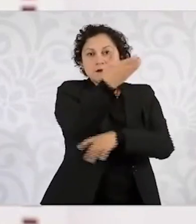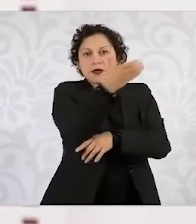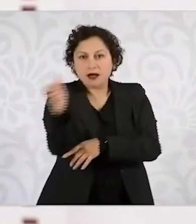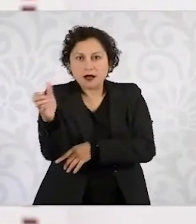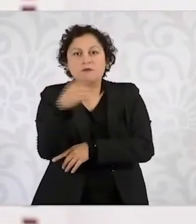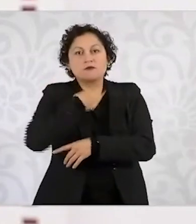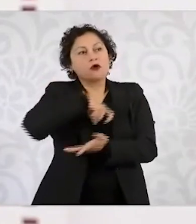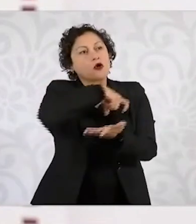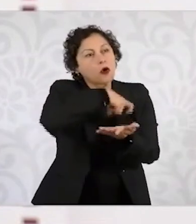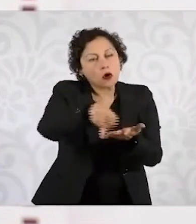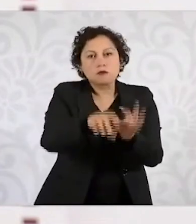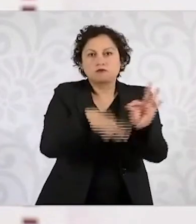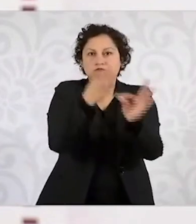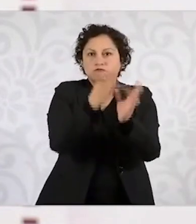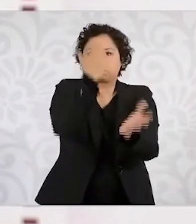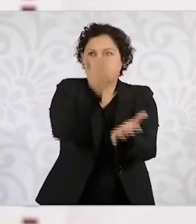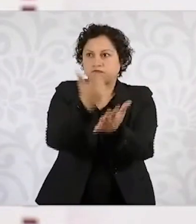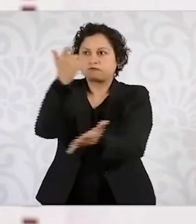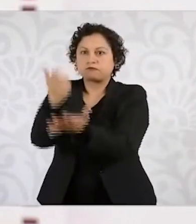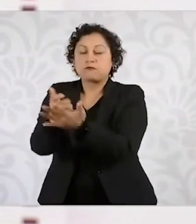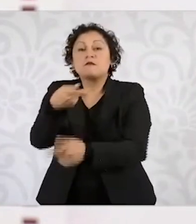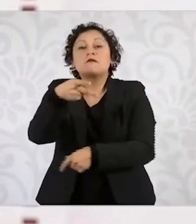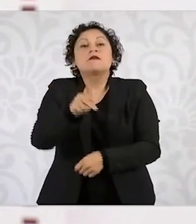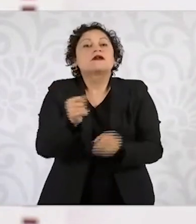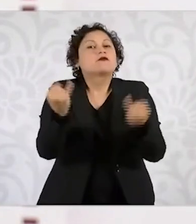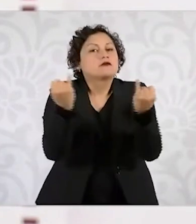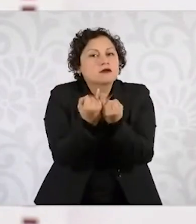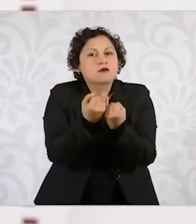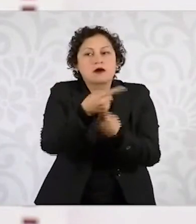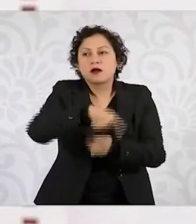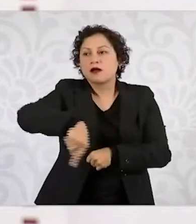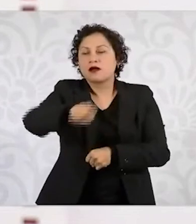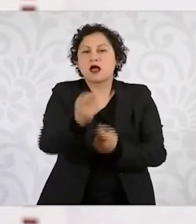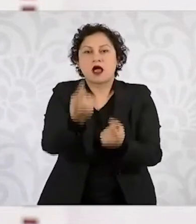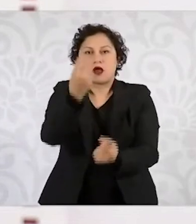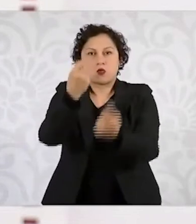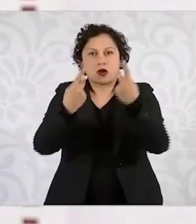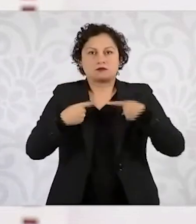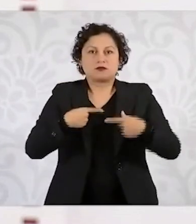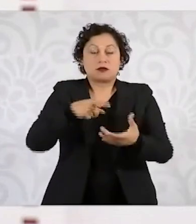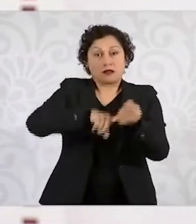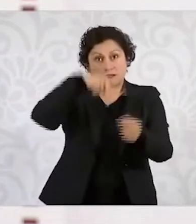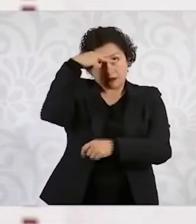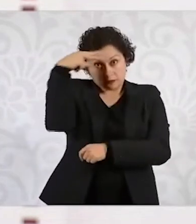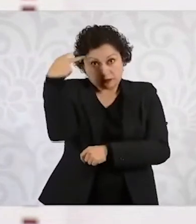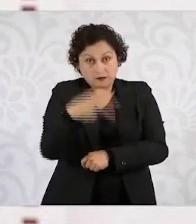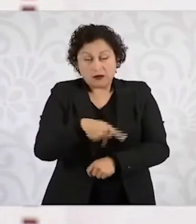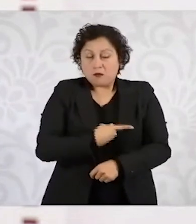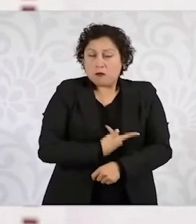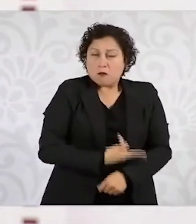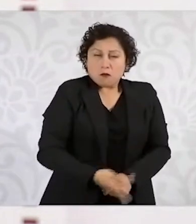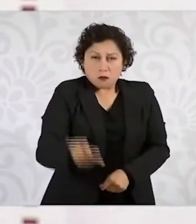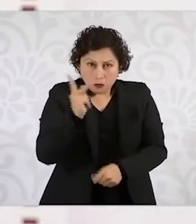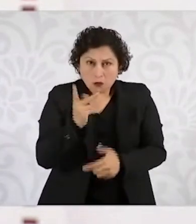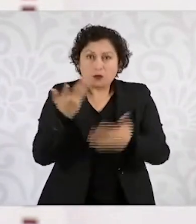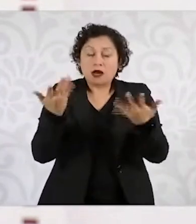consumidores. Particularmente las personas más pobres y vulnerables de este país gastan un porcentaje muy alto de